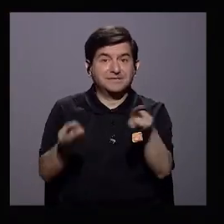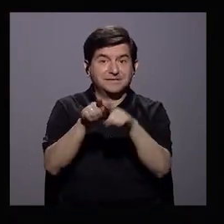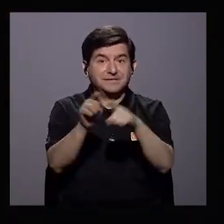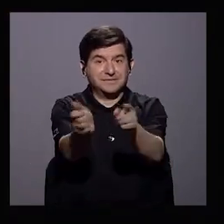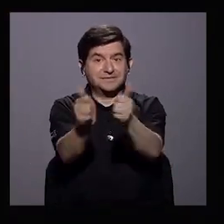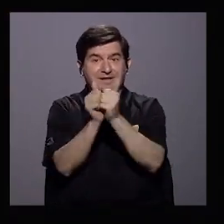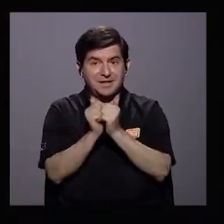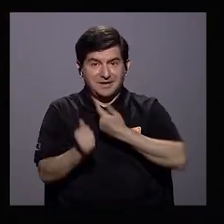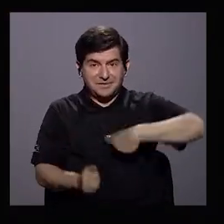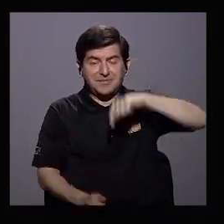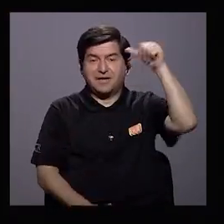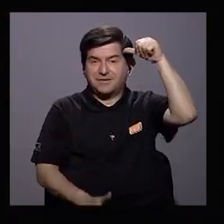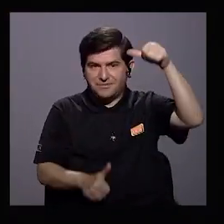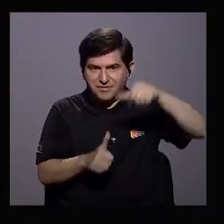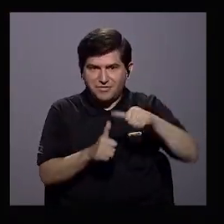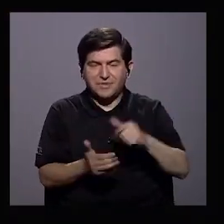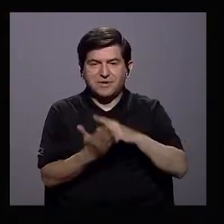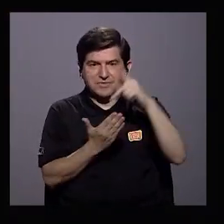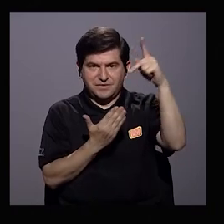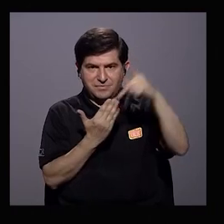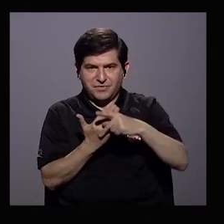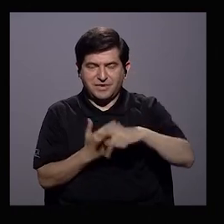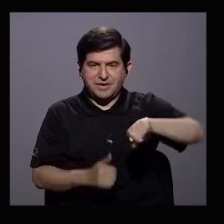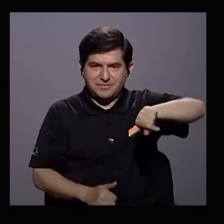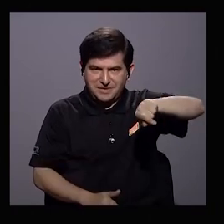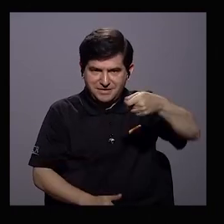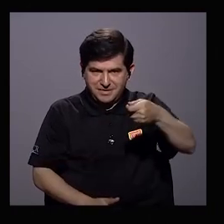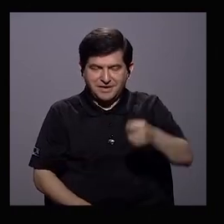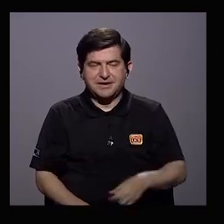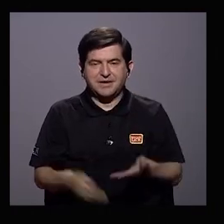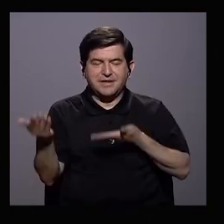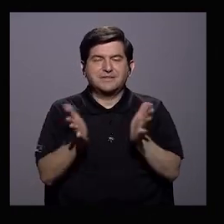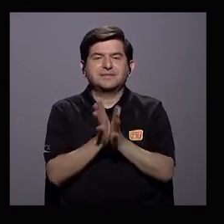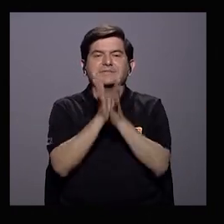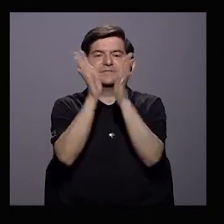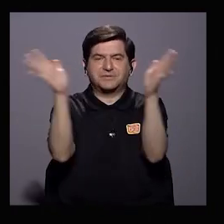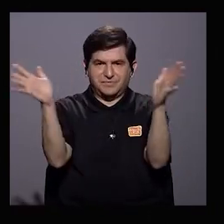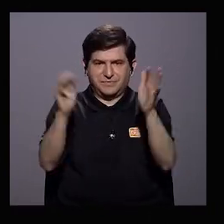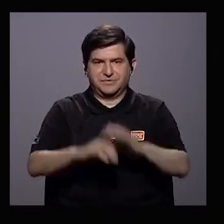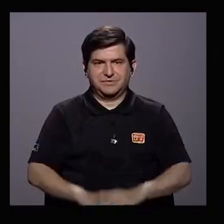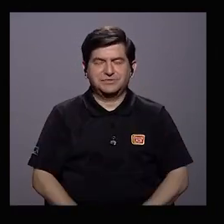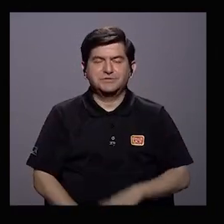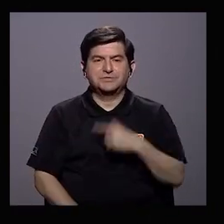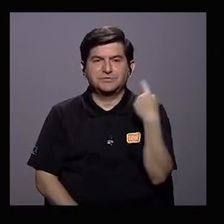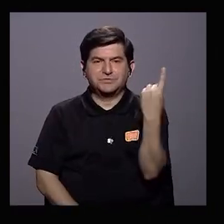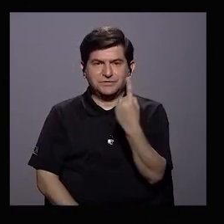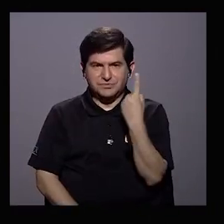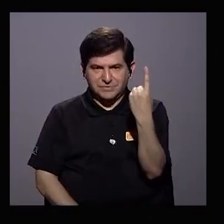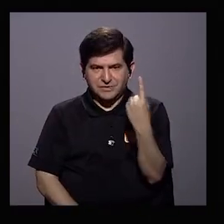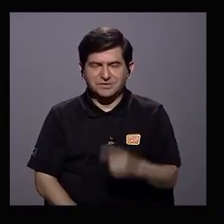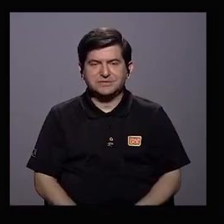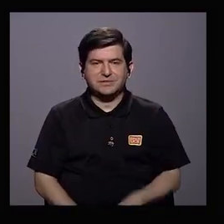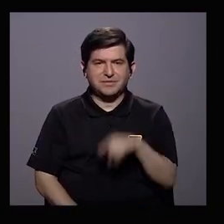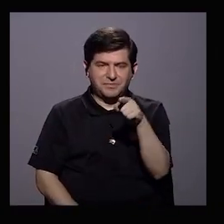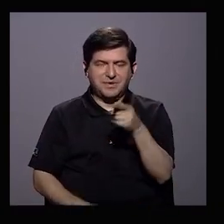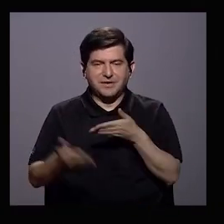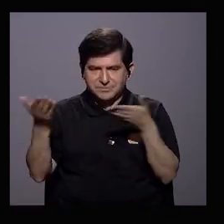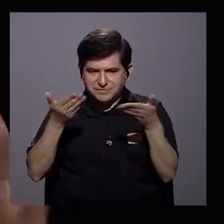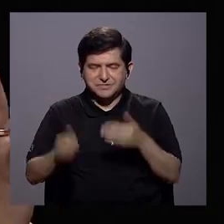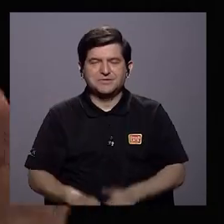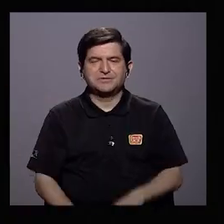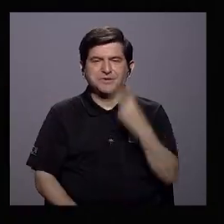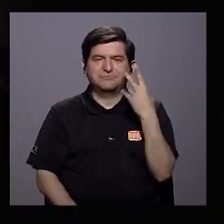ustedes también por estar con nosotros. Siempre recuerden la programación de este canal que hace servicio público, que siempre está para ustedes.